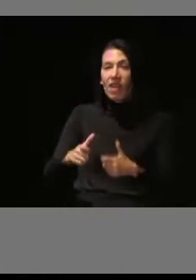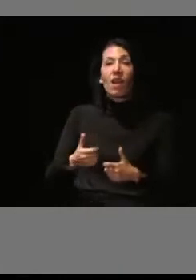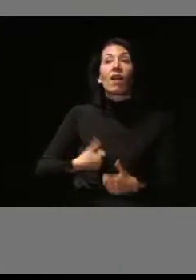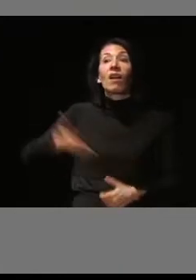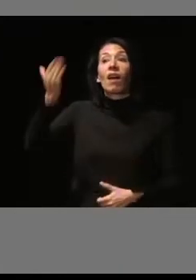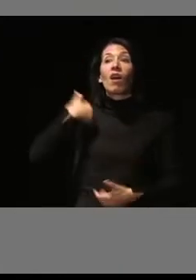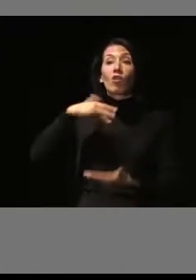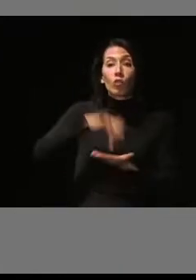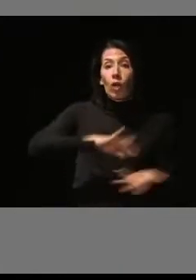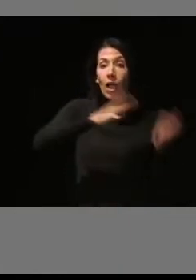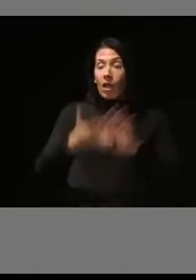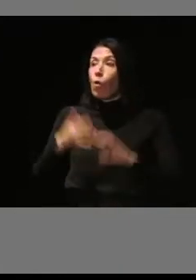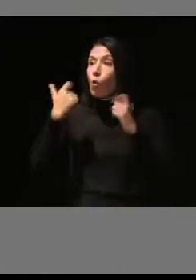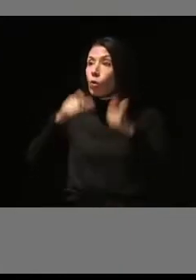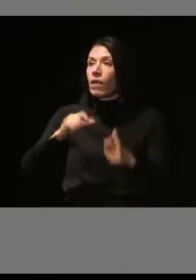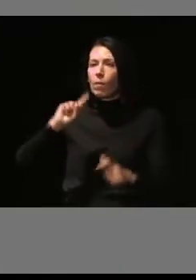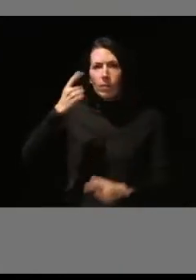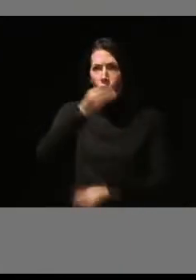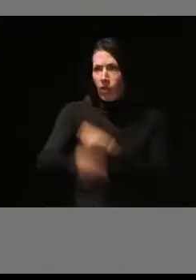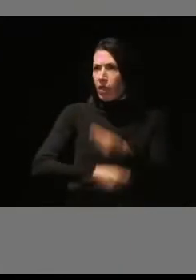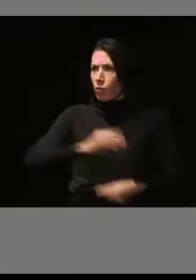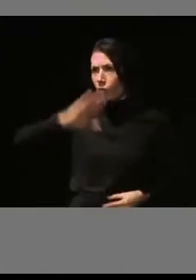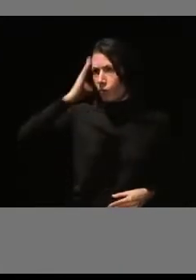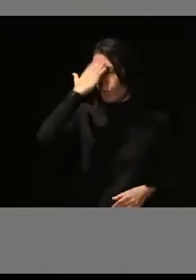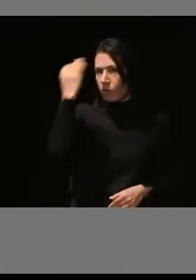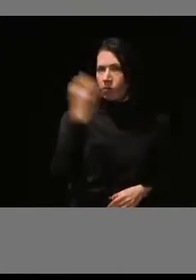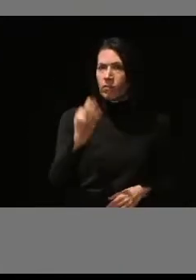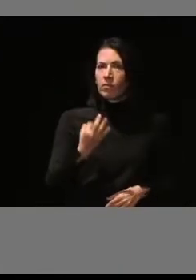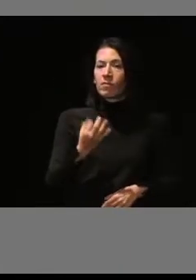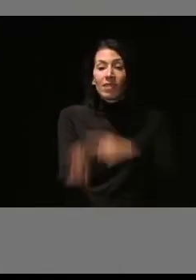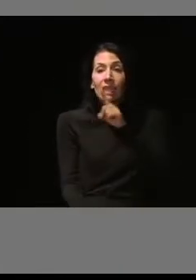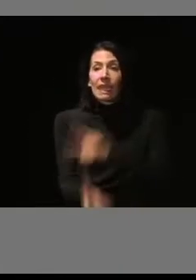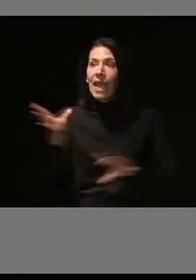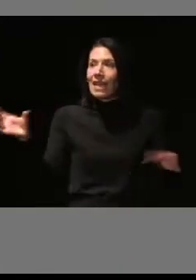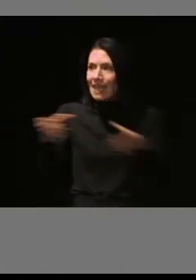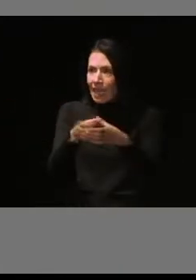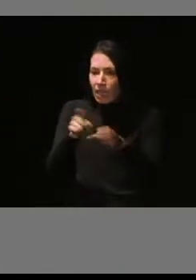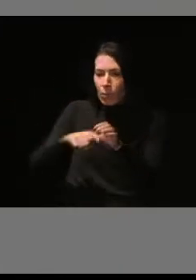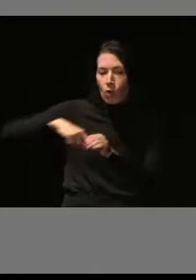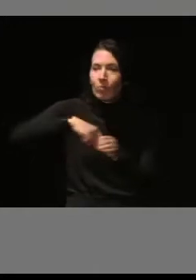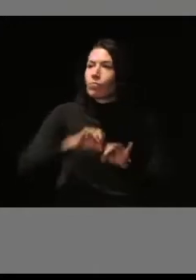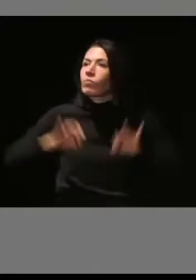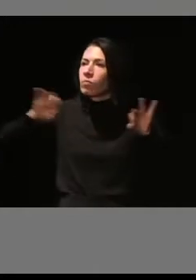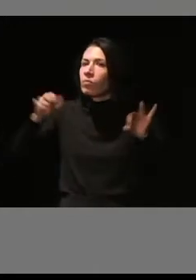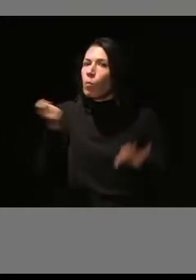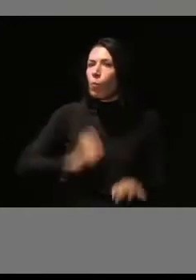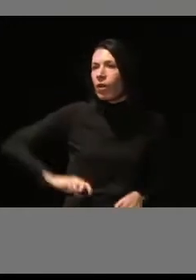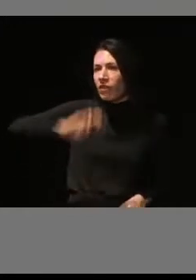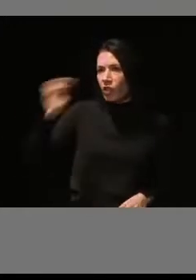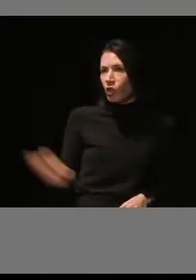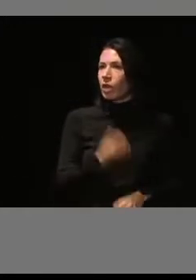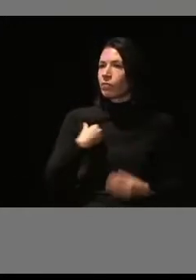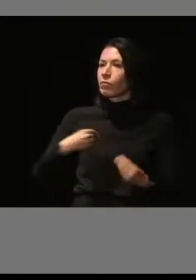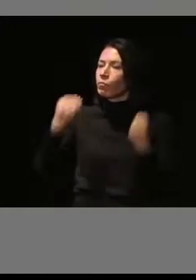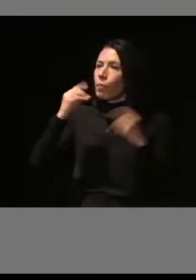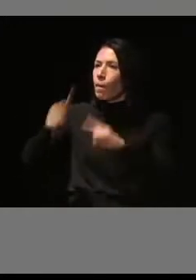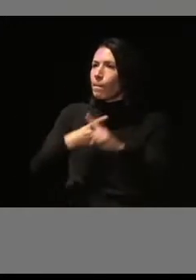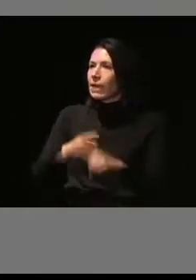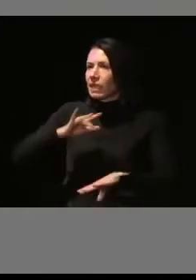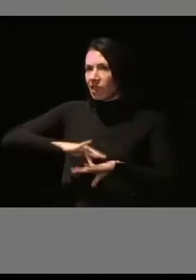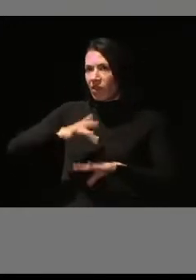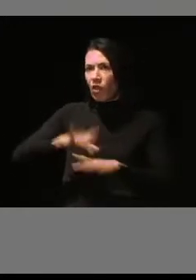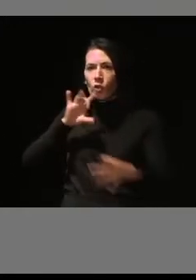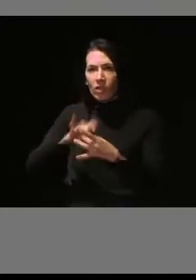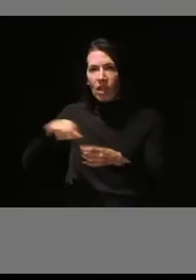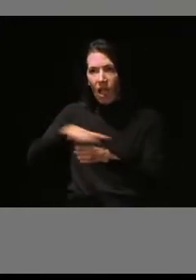implementó la unidad, lo primero que hicimos es crear un equipo especializado de profesionales formados y sensibilizados en esta